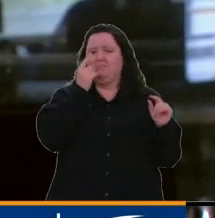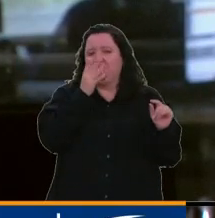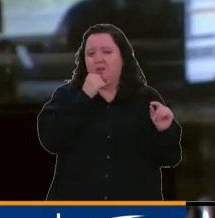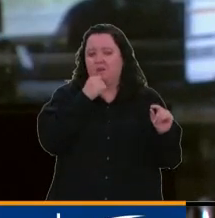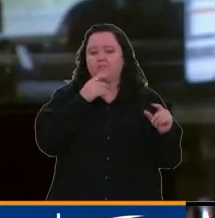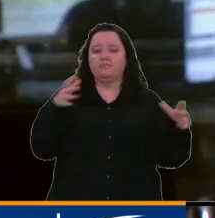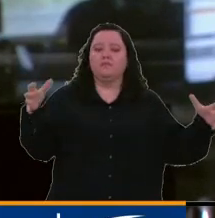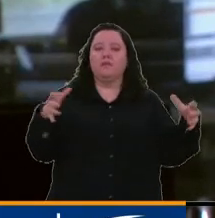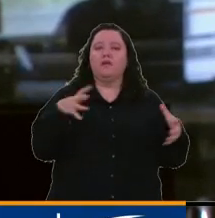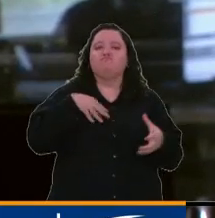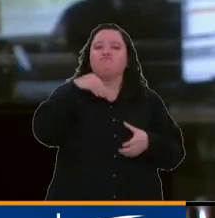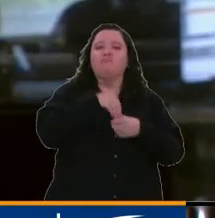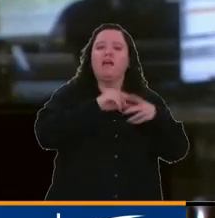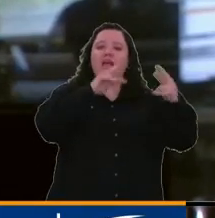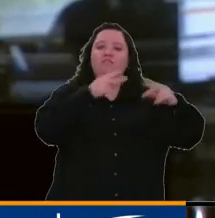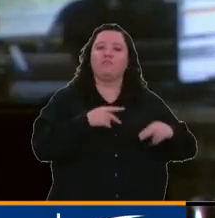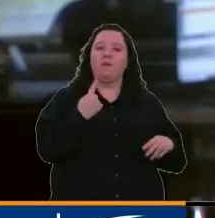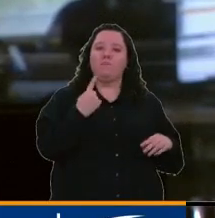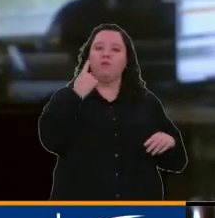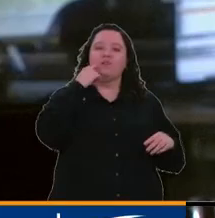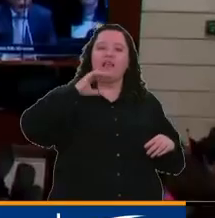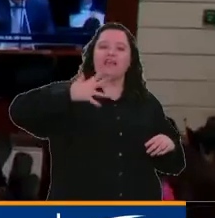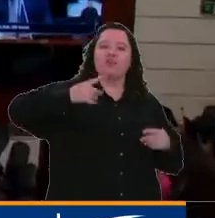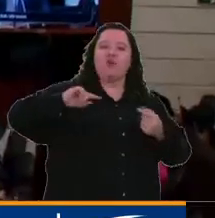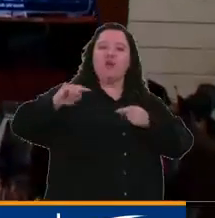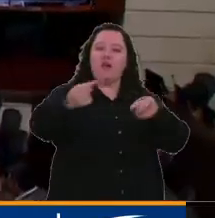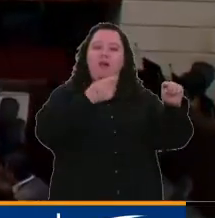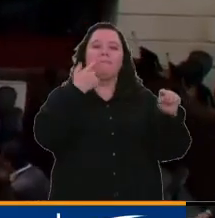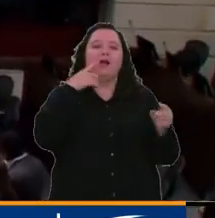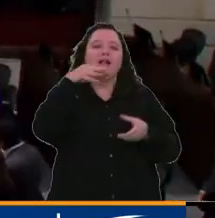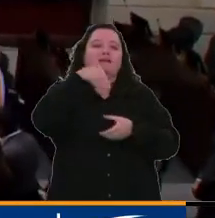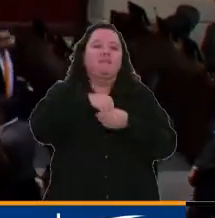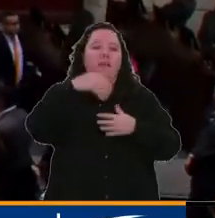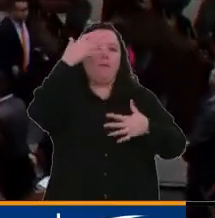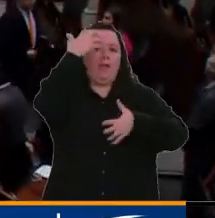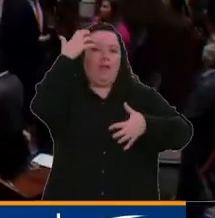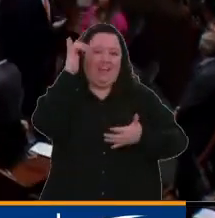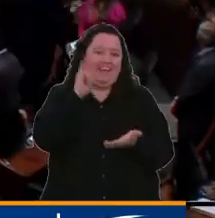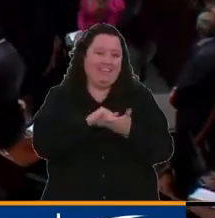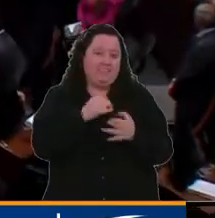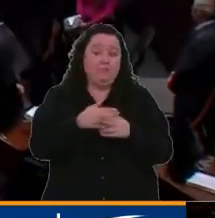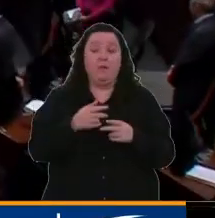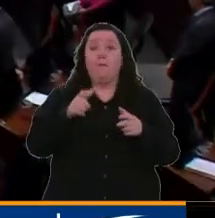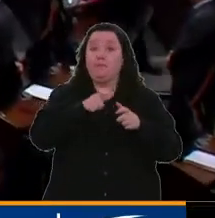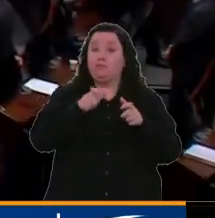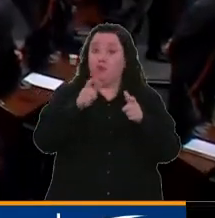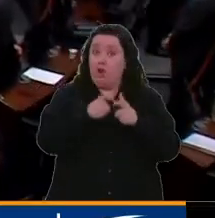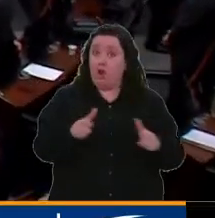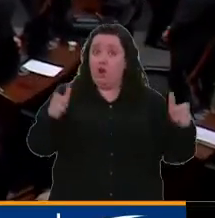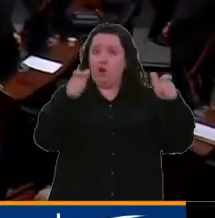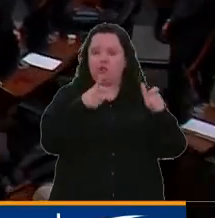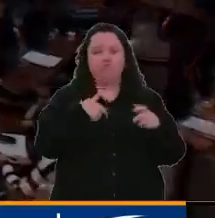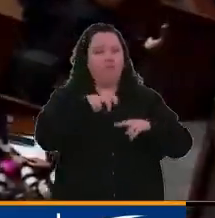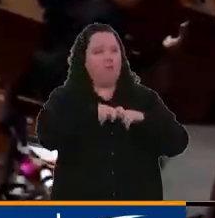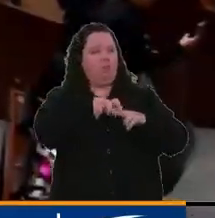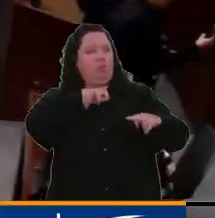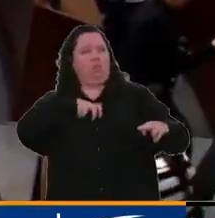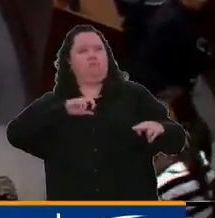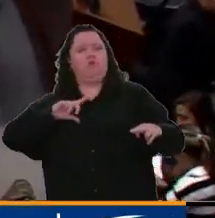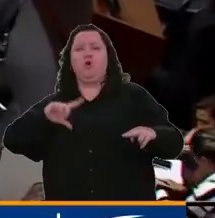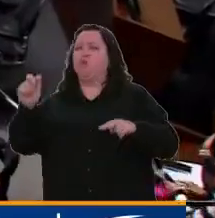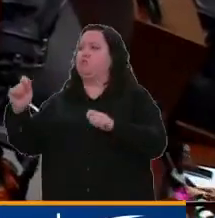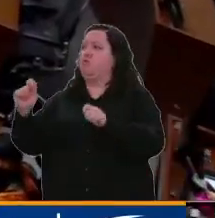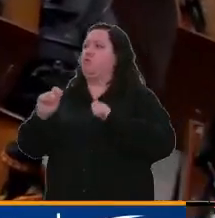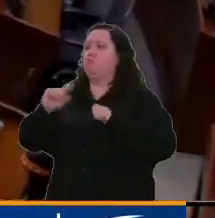orangutanes que trae la reforma política para su quinto debate. Escuchen esta perla, los congresistas podrían renunciar a su curul para aceptar un